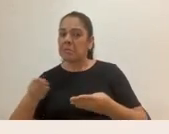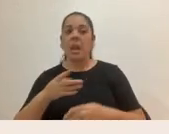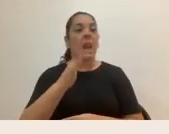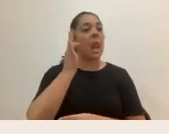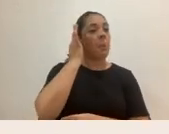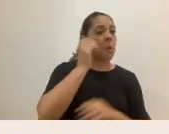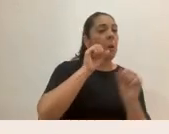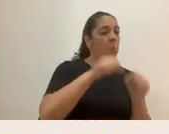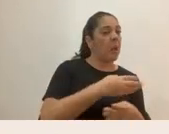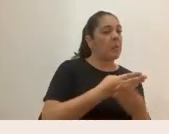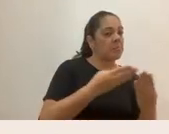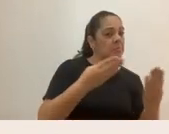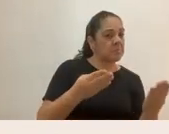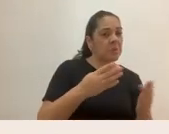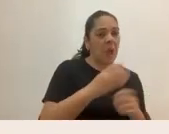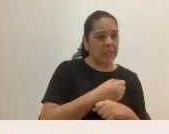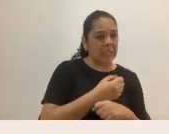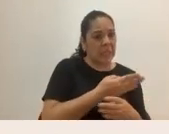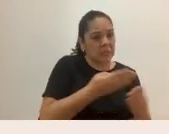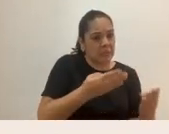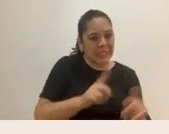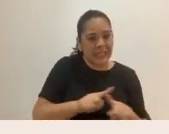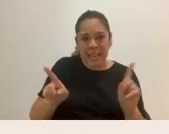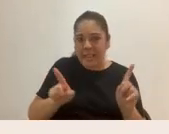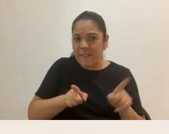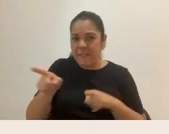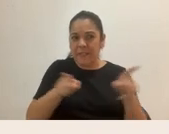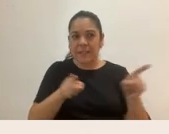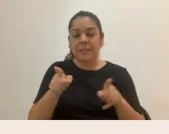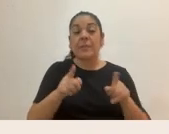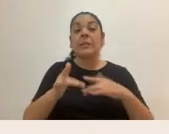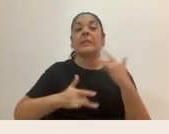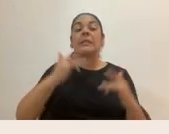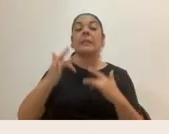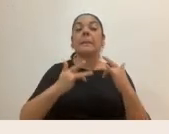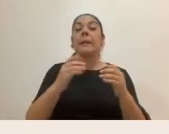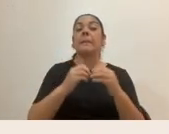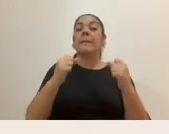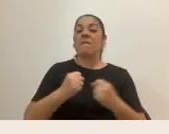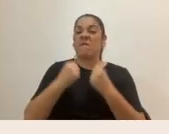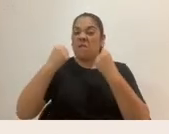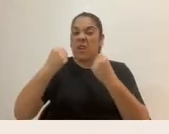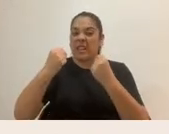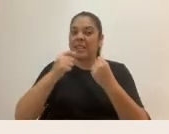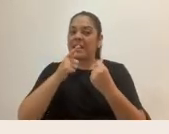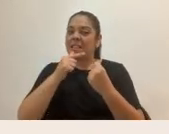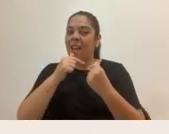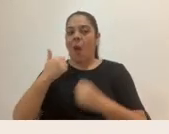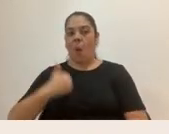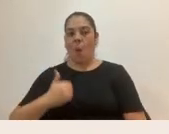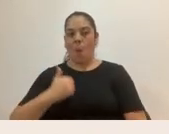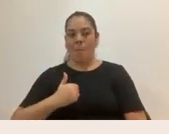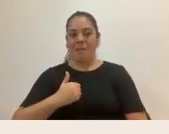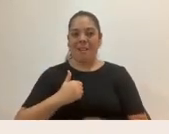Las emociones o los sentimientos de mayor fortaleza se asocian al hombre. Y los de mayor